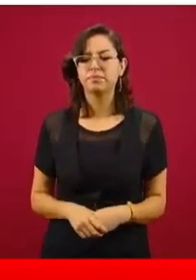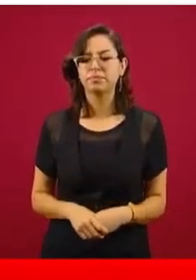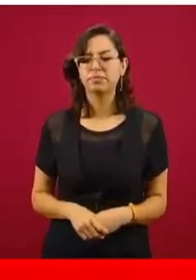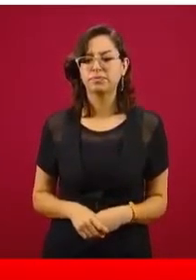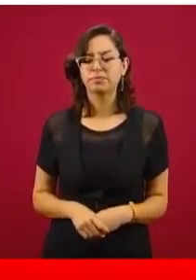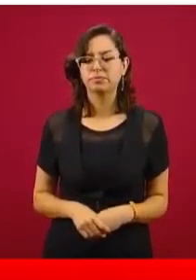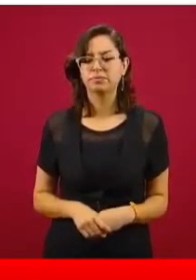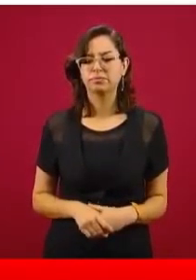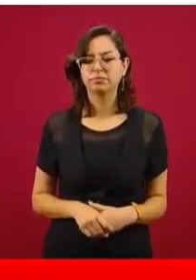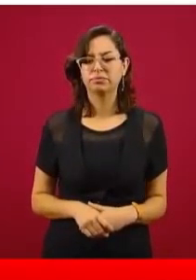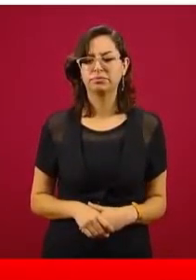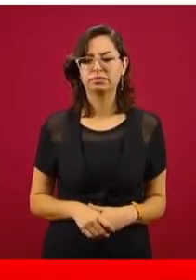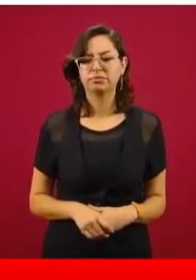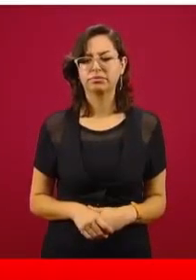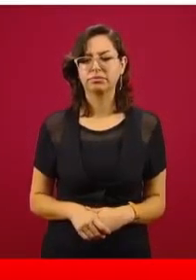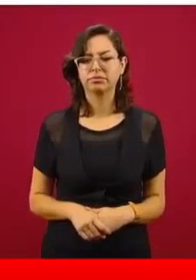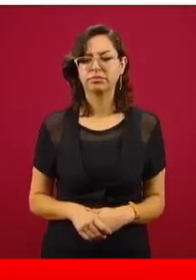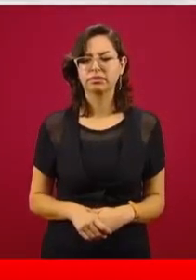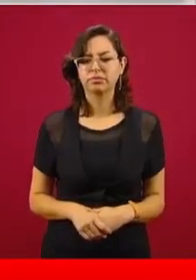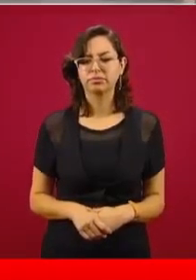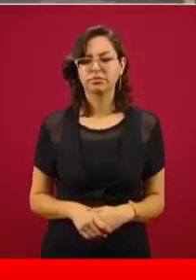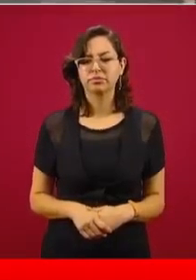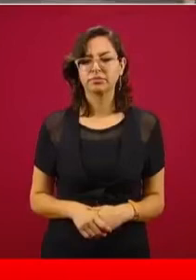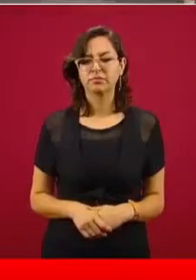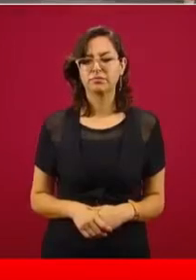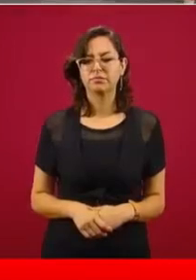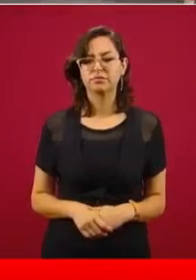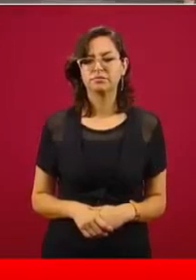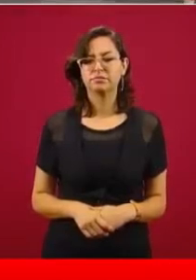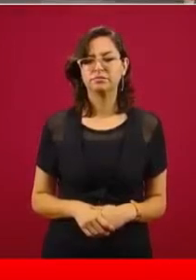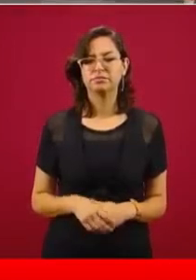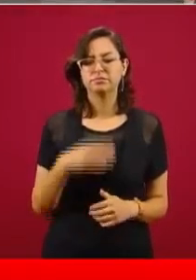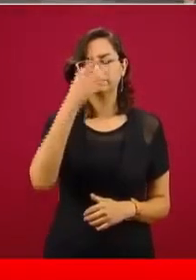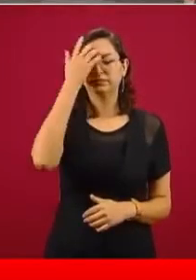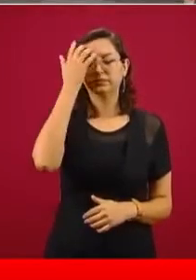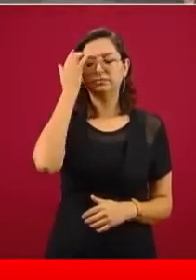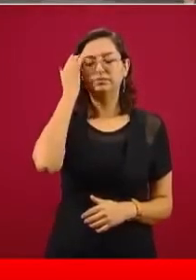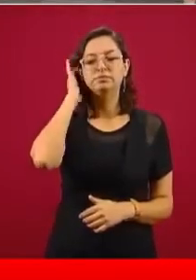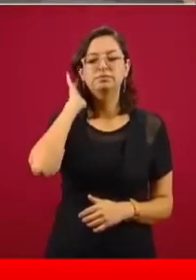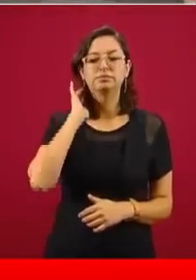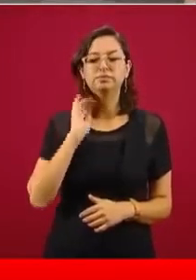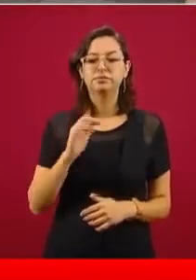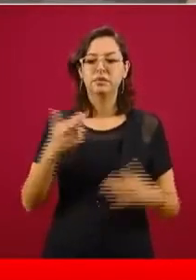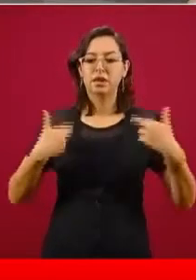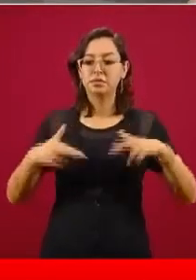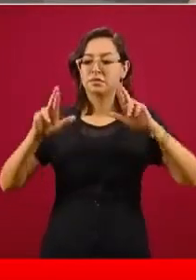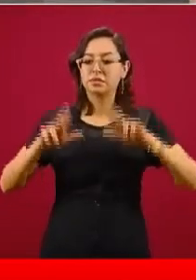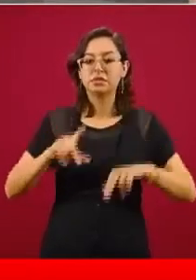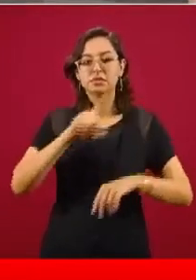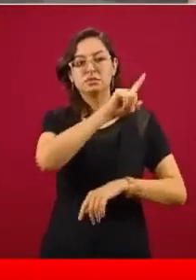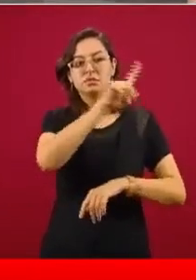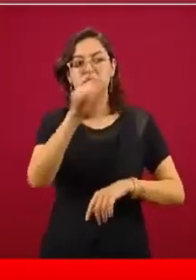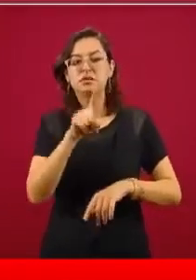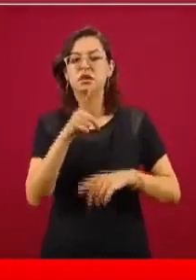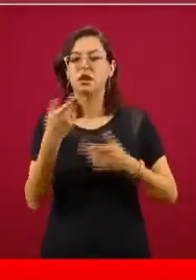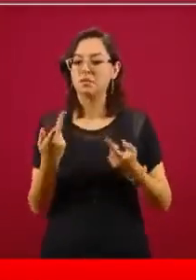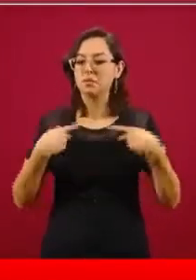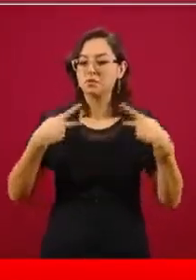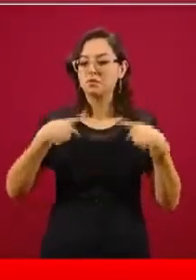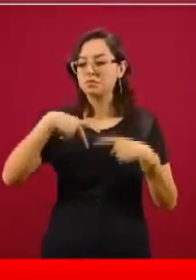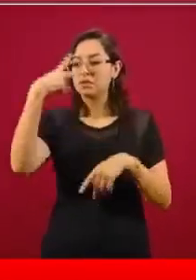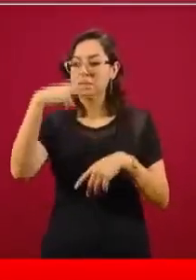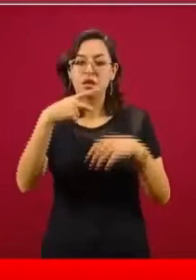La asistencia consular tiene que darse a todos y muy especialmente a los connacionales o que están